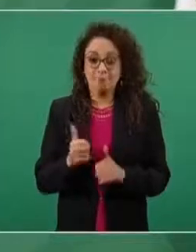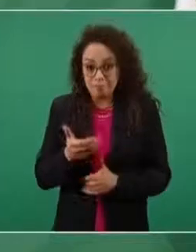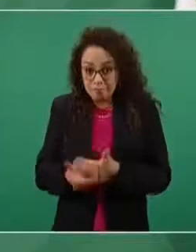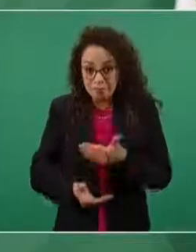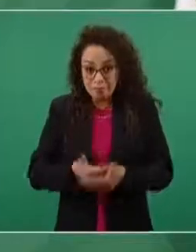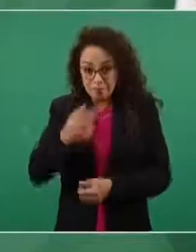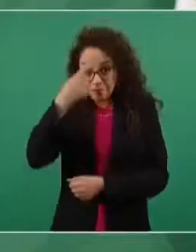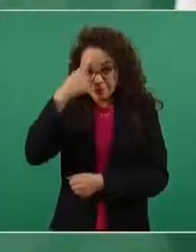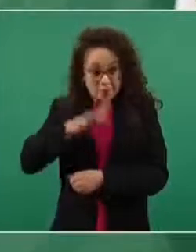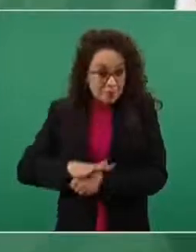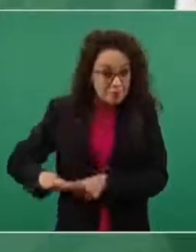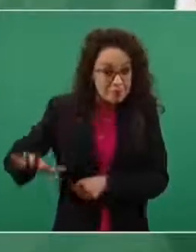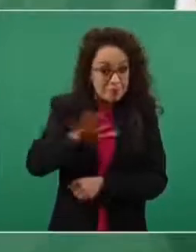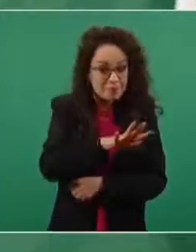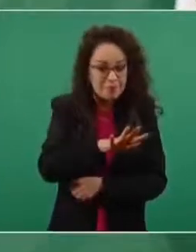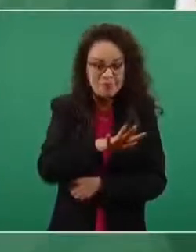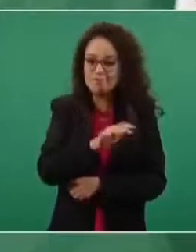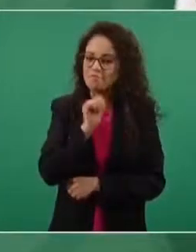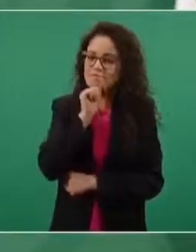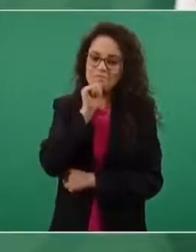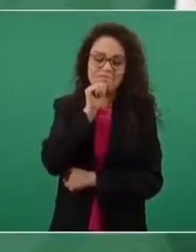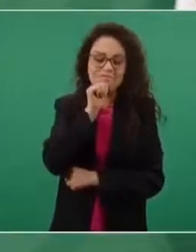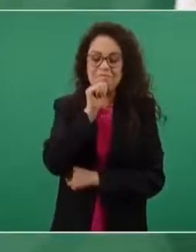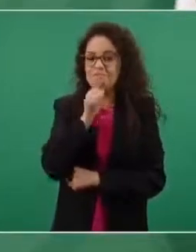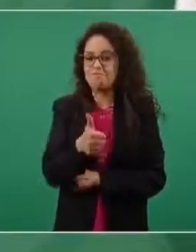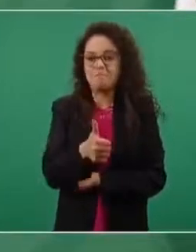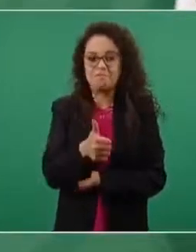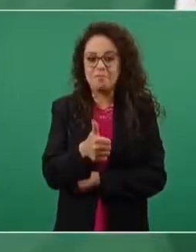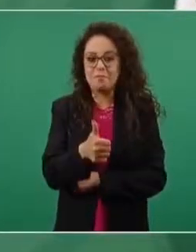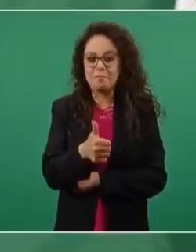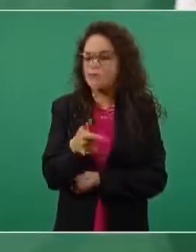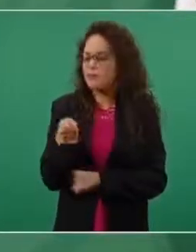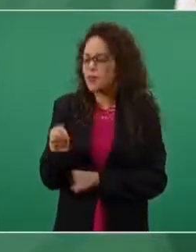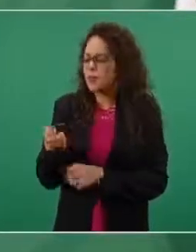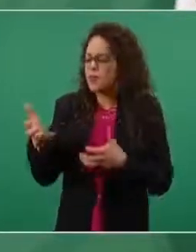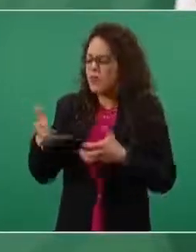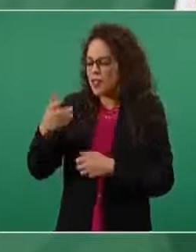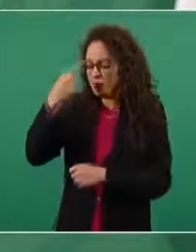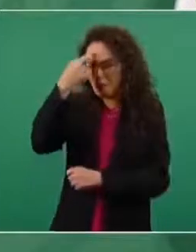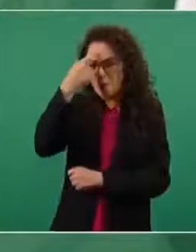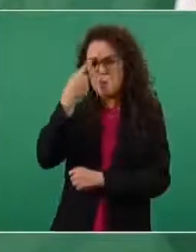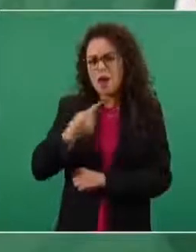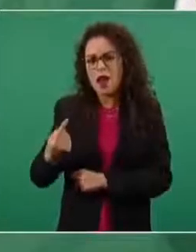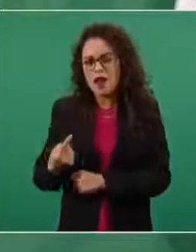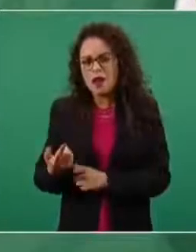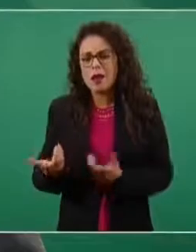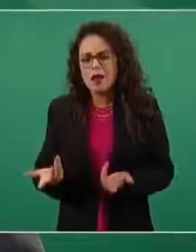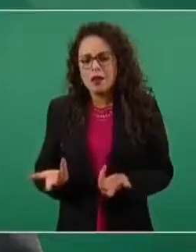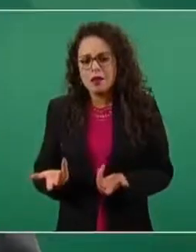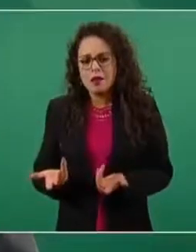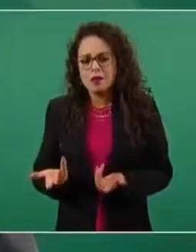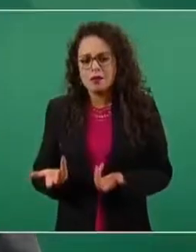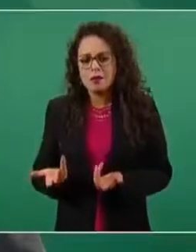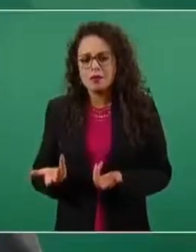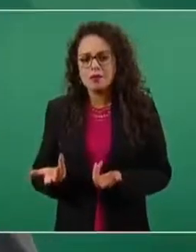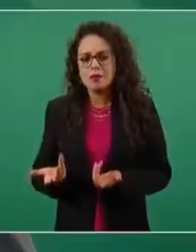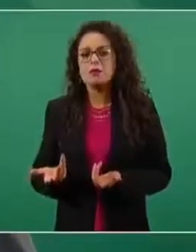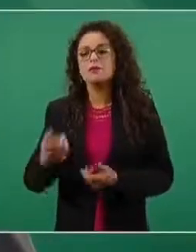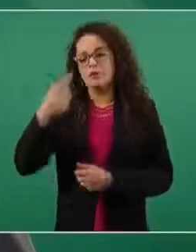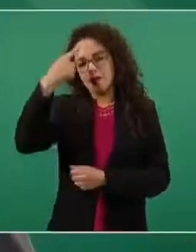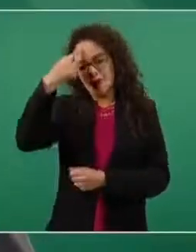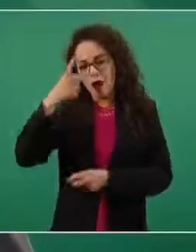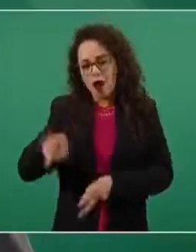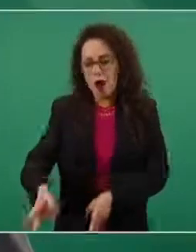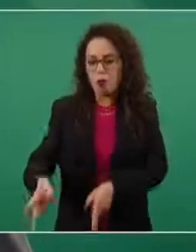Todo esto lo crearon para llevar a cabo el saqueo